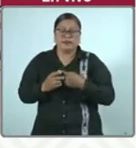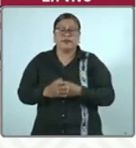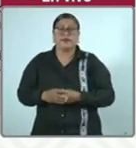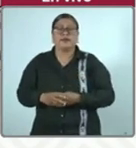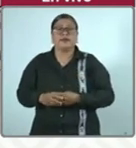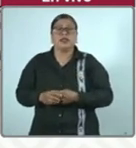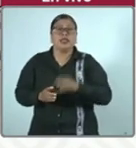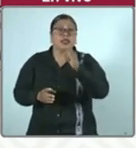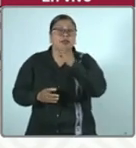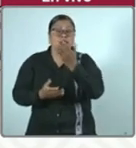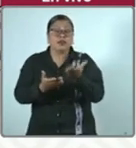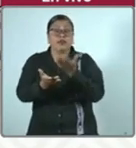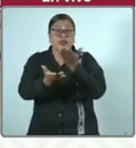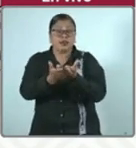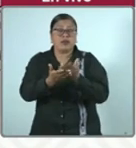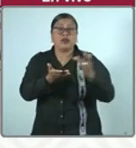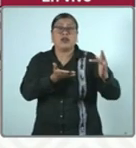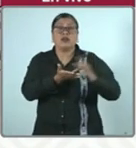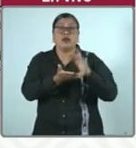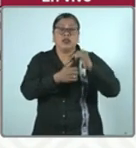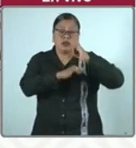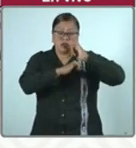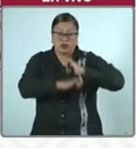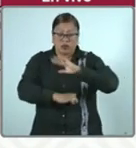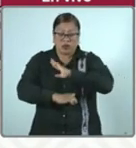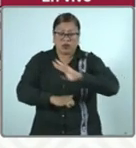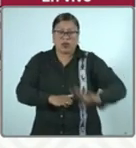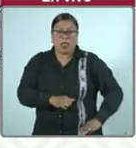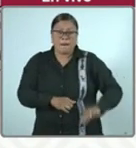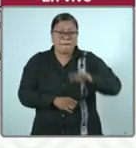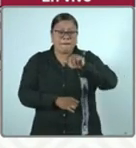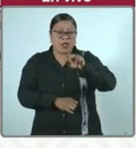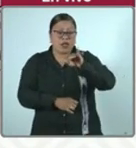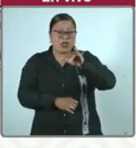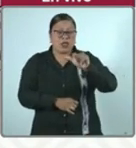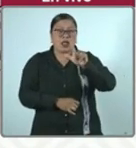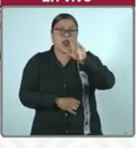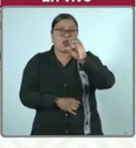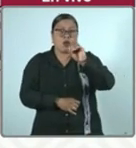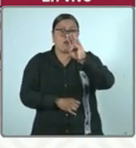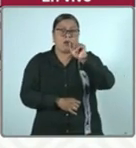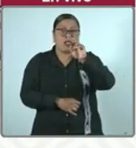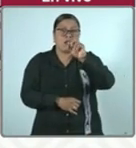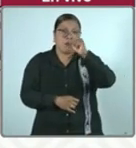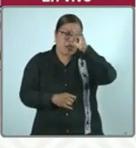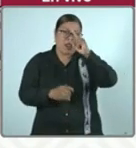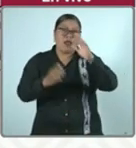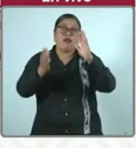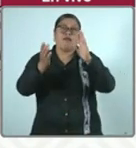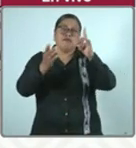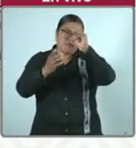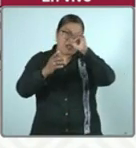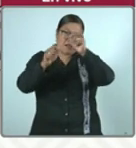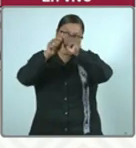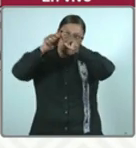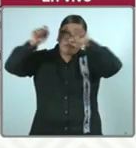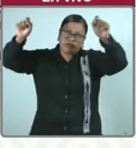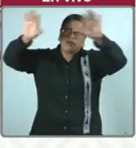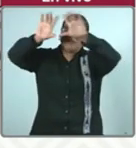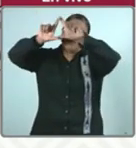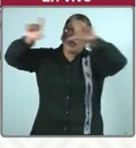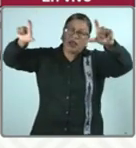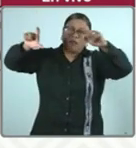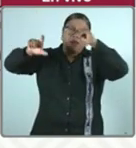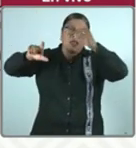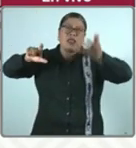también solicitamos la colaboración de la Autoridad Municipal de María Lombardo para la colocación de una lona con las cédulas de